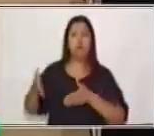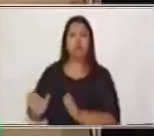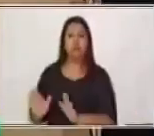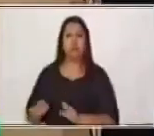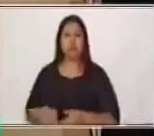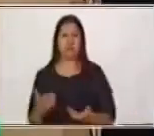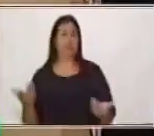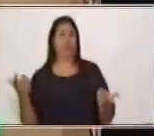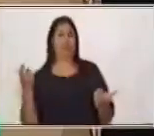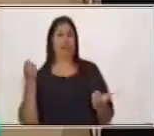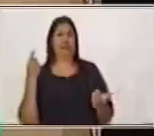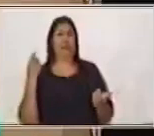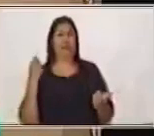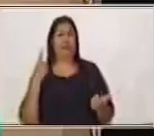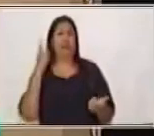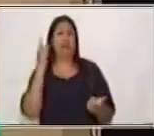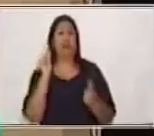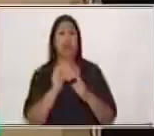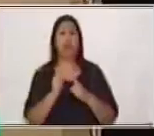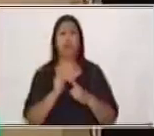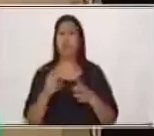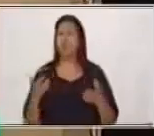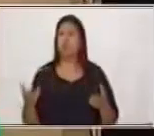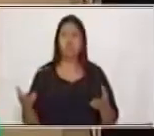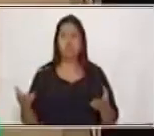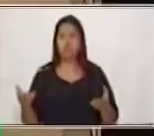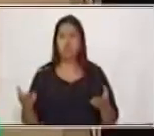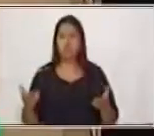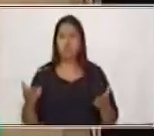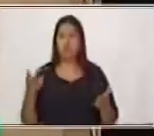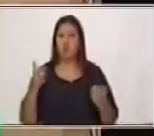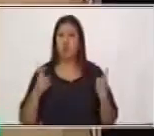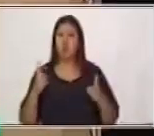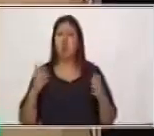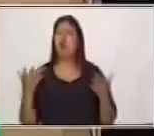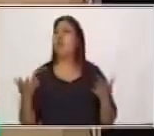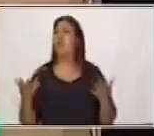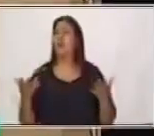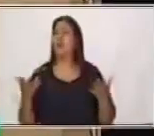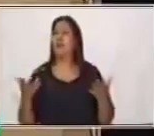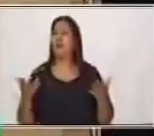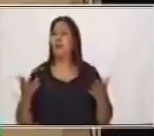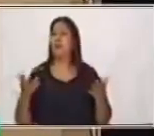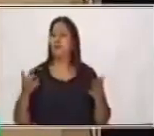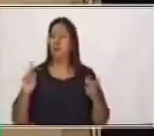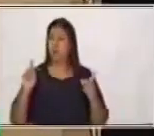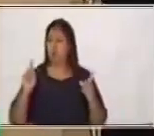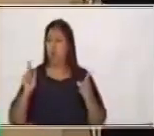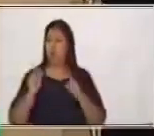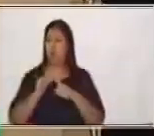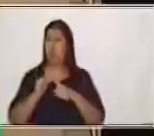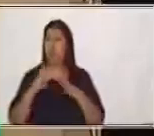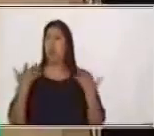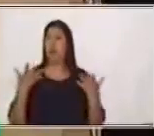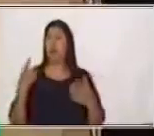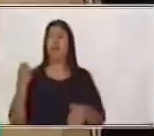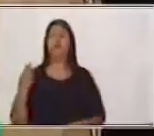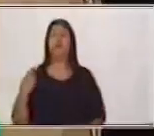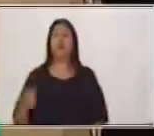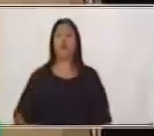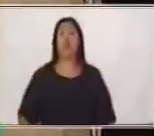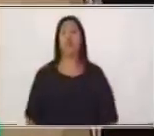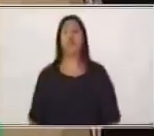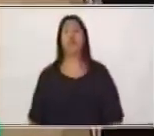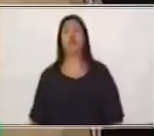una frase, ¿verdad? Una palabra. Una palabra nos hace falta.